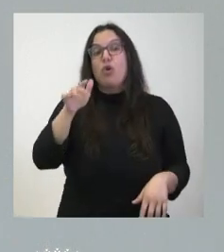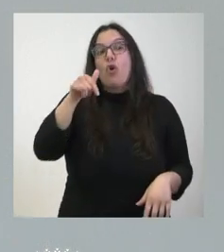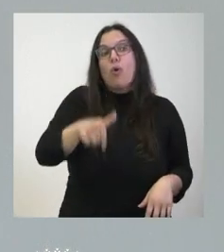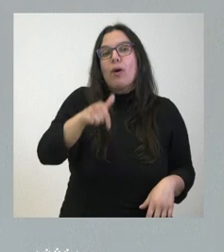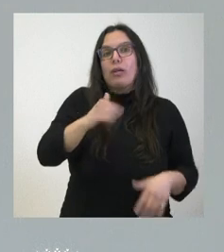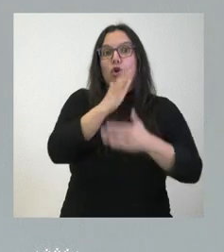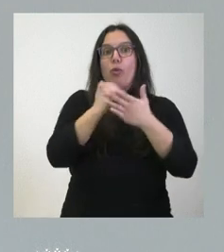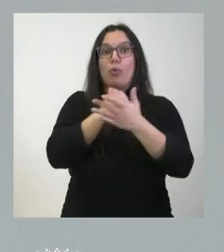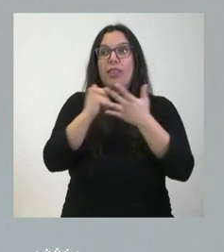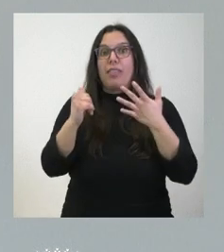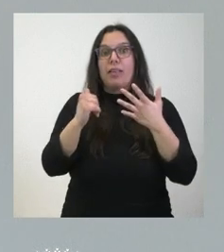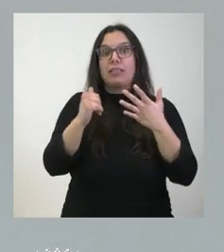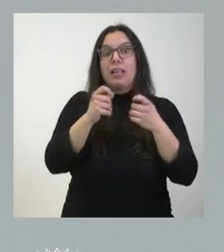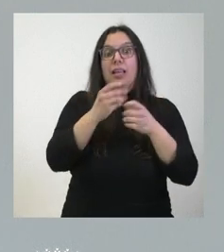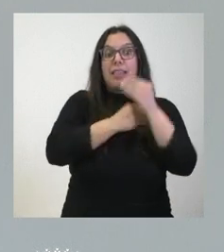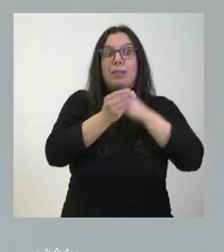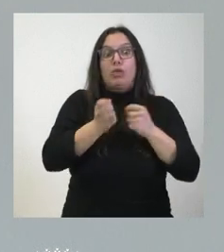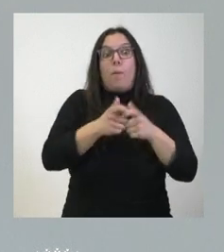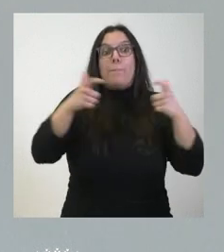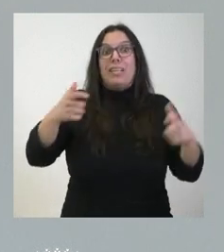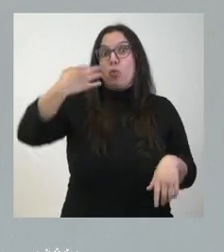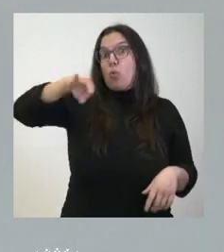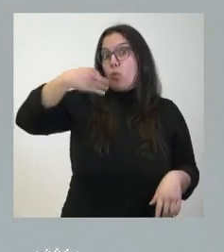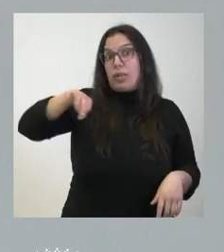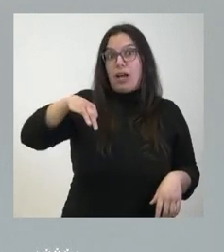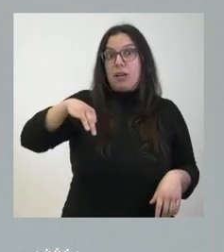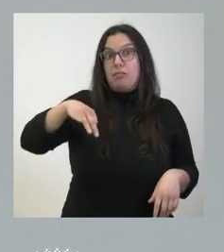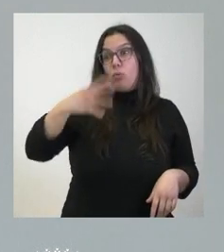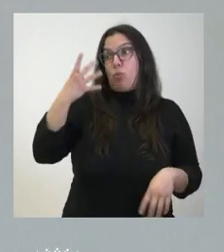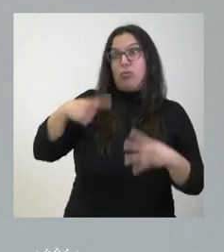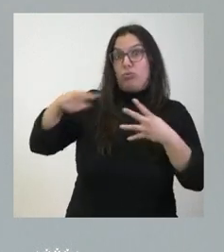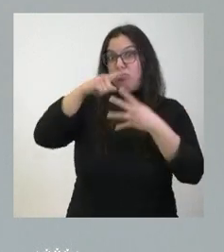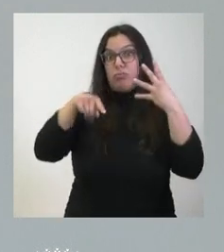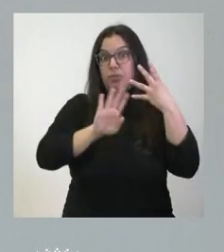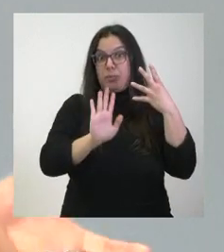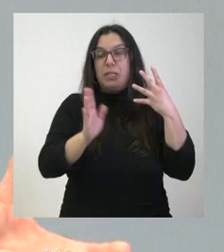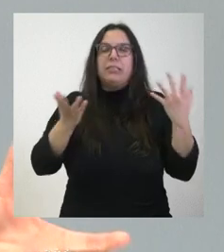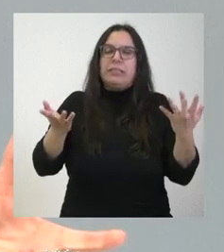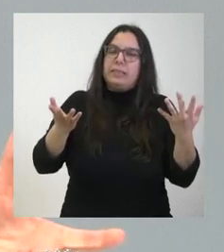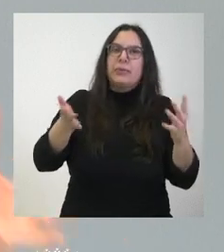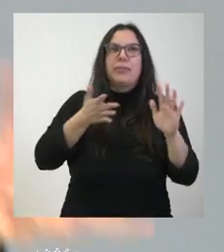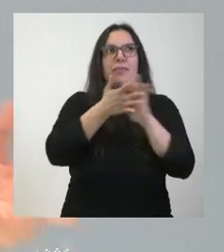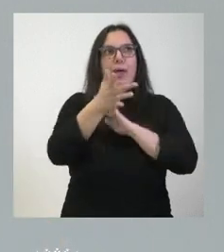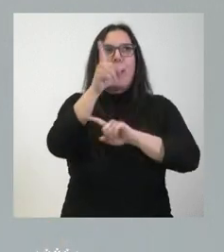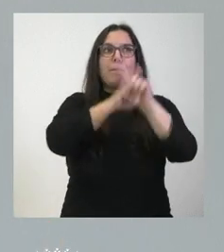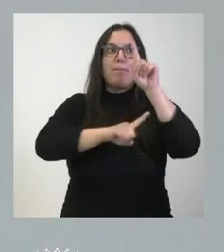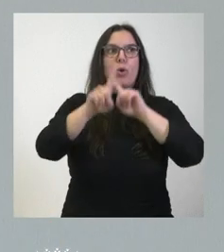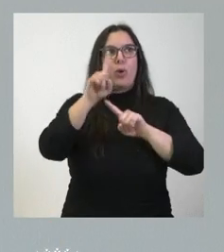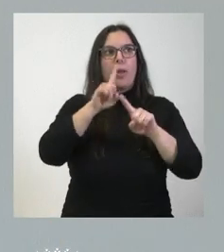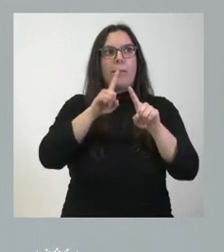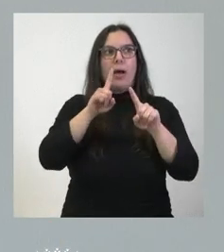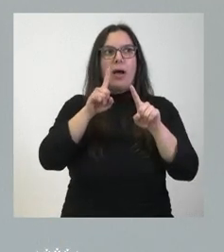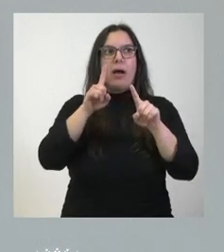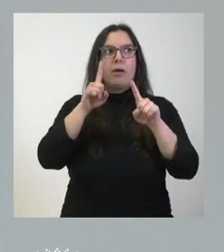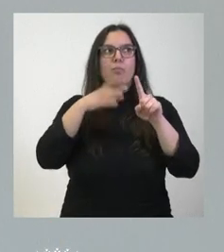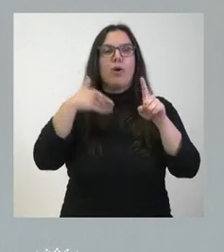cuatro comunidades autónomas donde aumentan los nacimientos, significa que nuestro problema sea mucho mejor abordado que en el